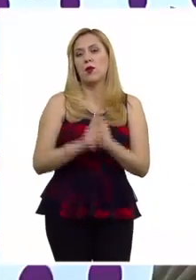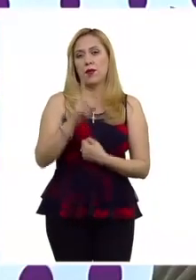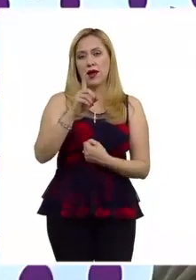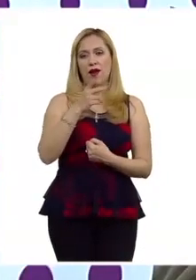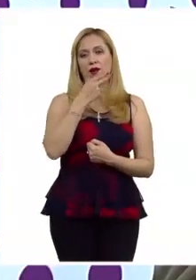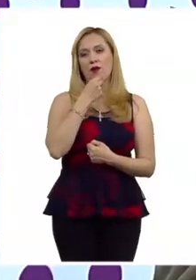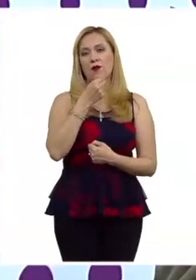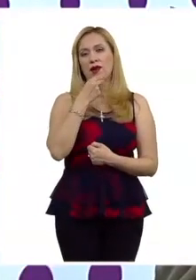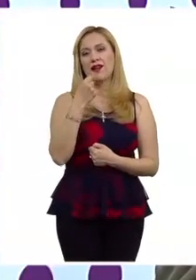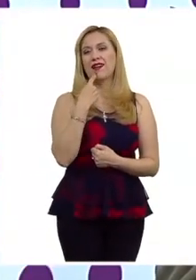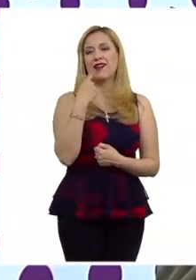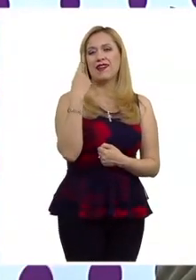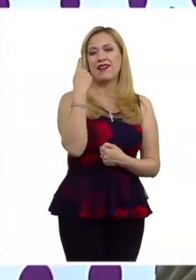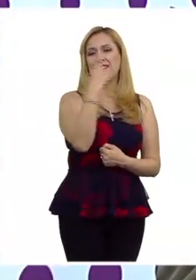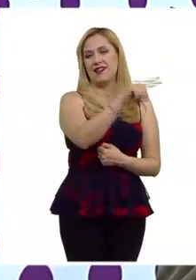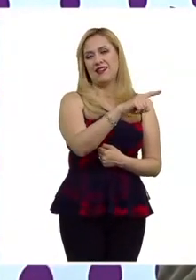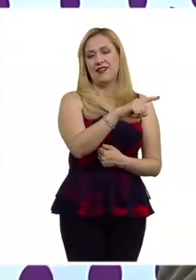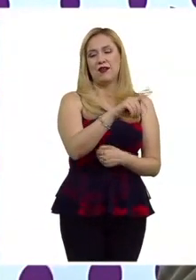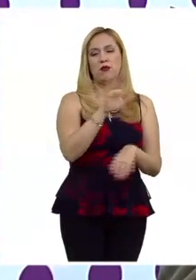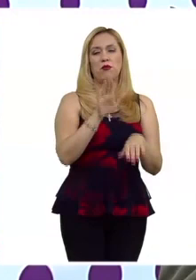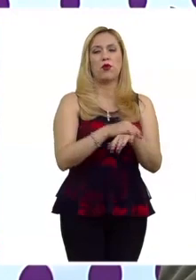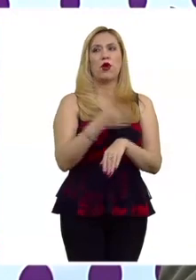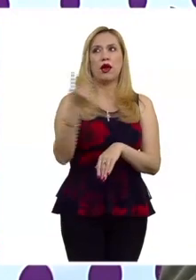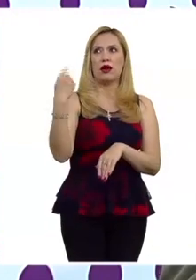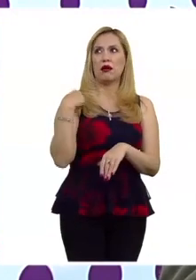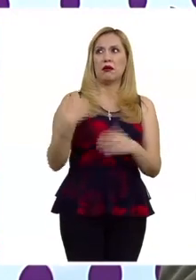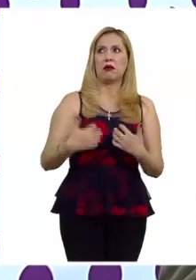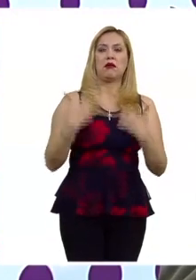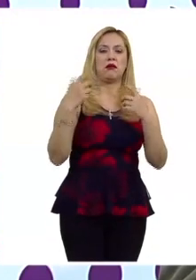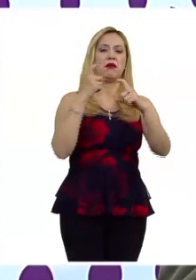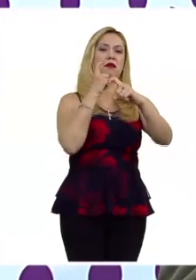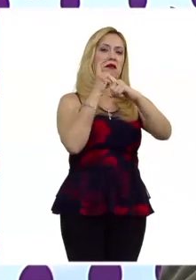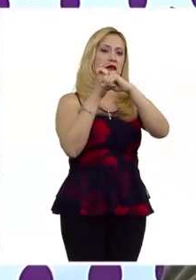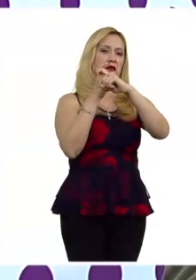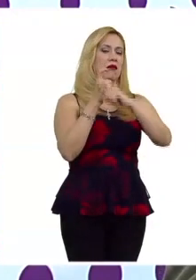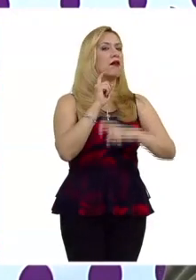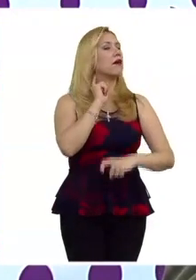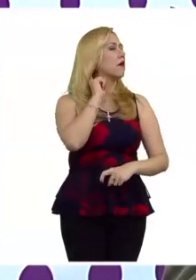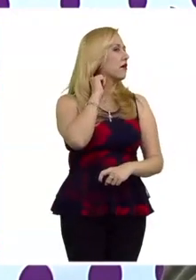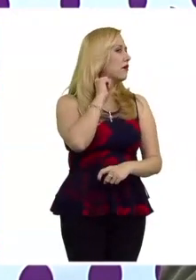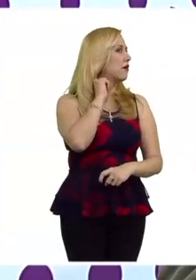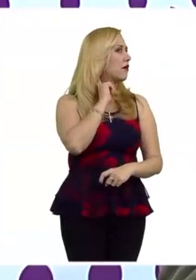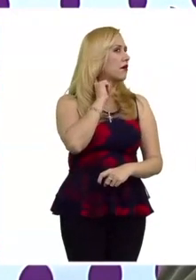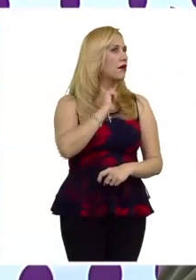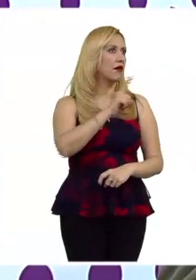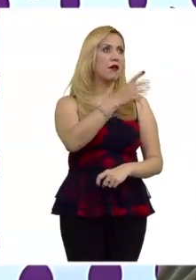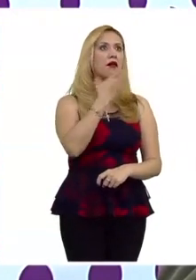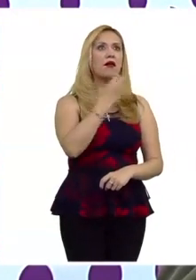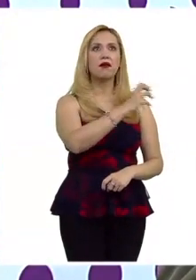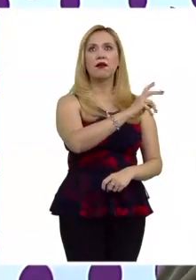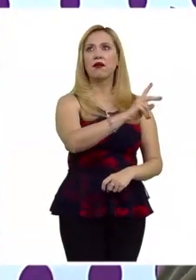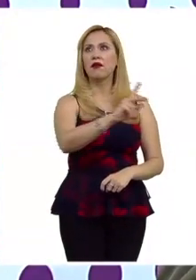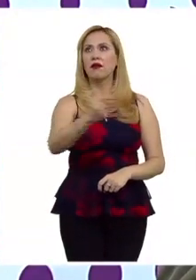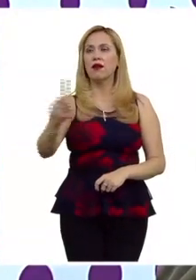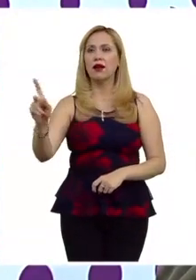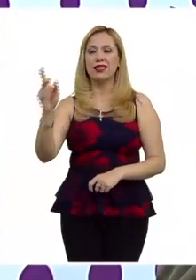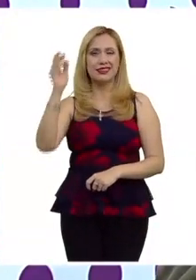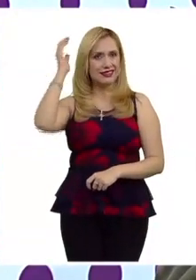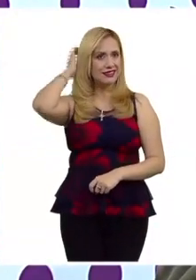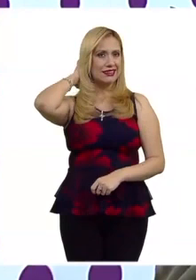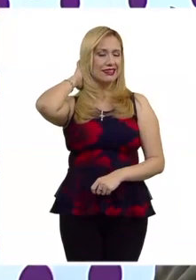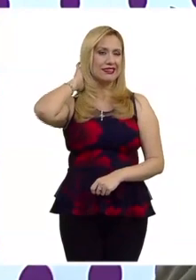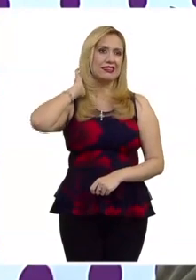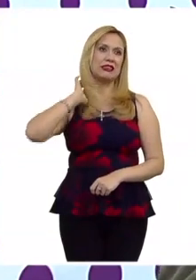demandante o el accionante del litigio por reparación del daño por daño moral